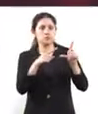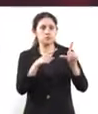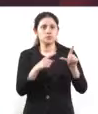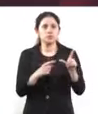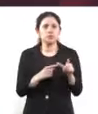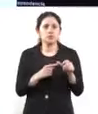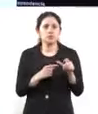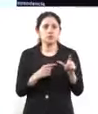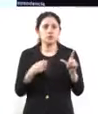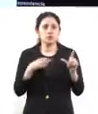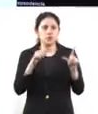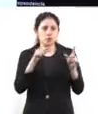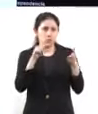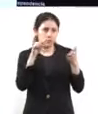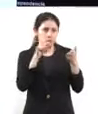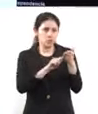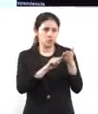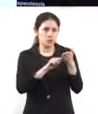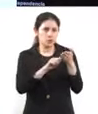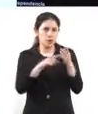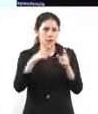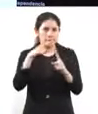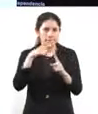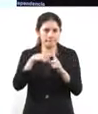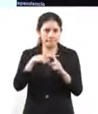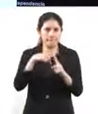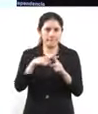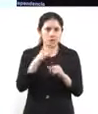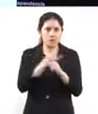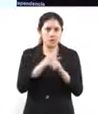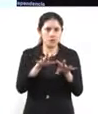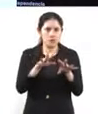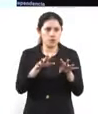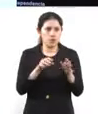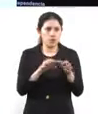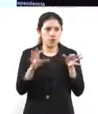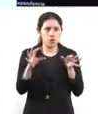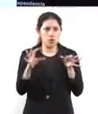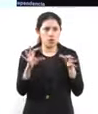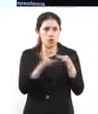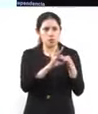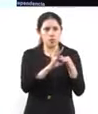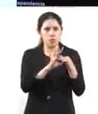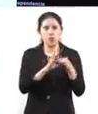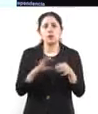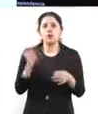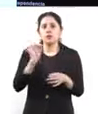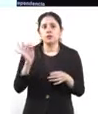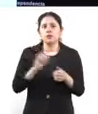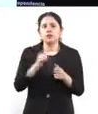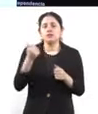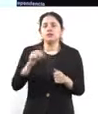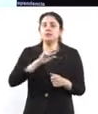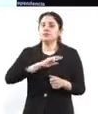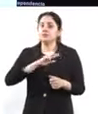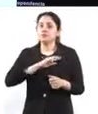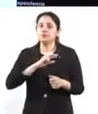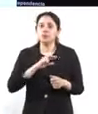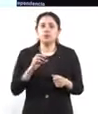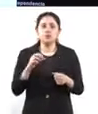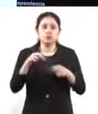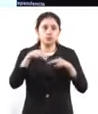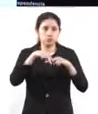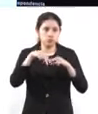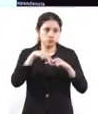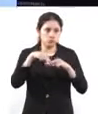Cuando yo le aprieto al botón de más información, automáticamente me va a conectar, si es que hay un portal privado en donde se están vendiendo los boletos, ¿no?